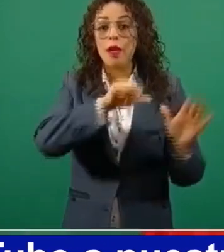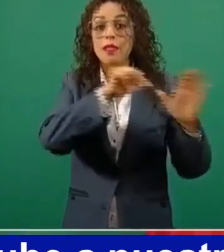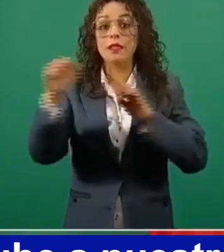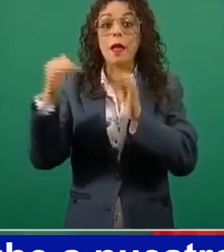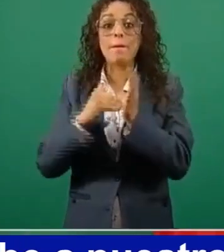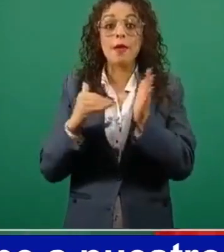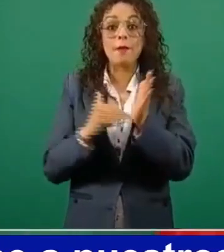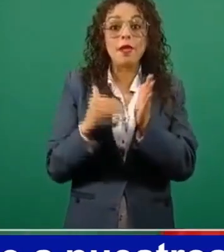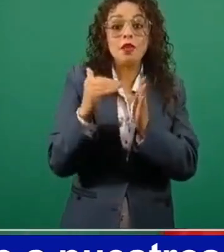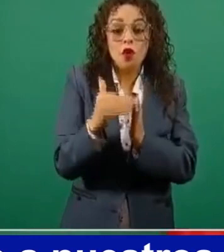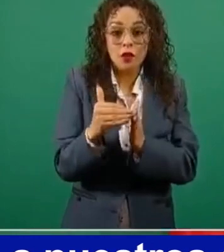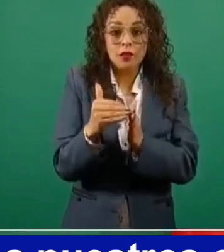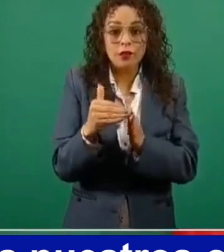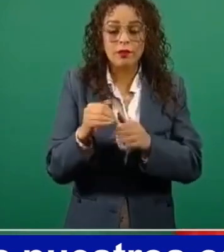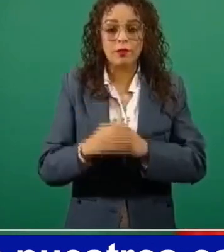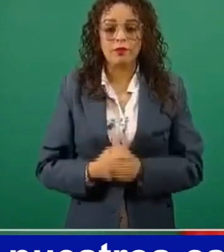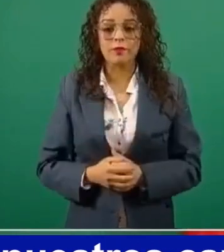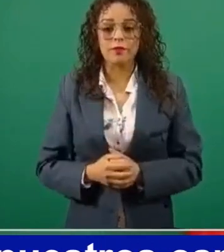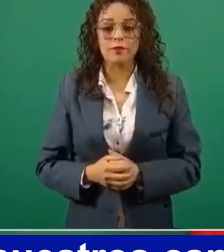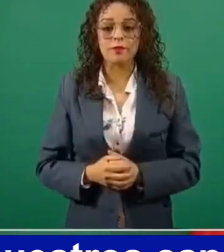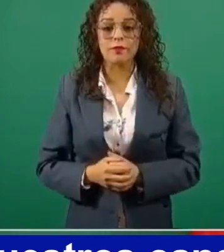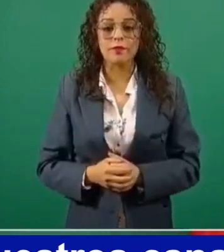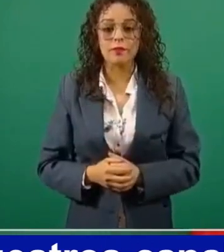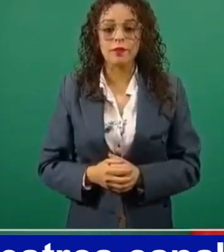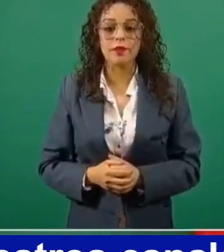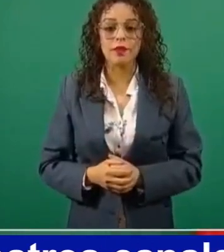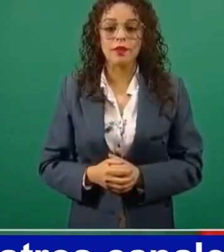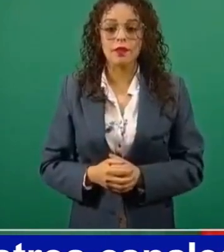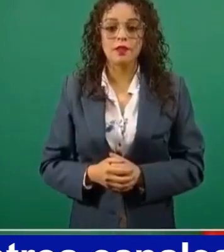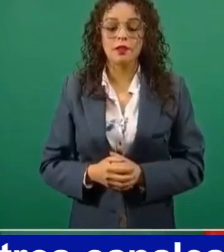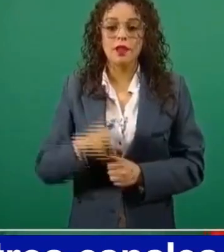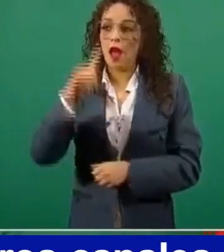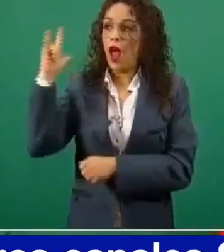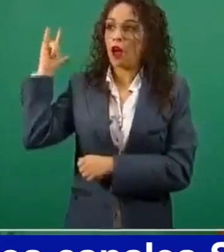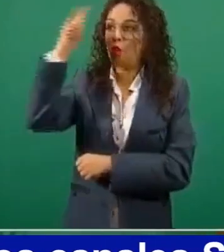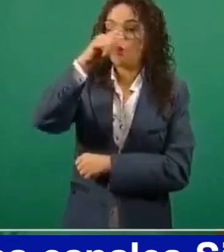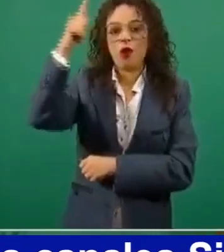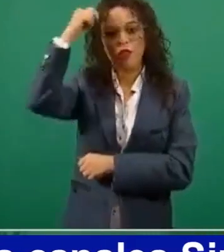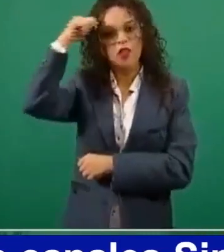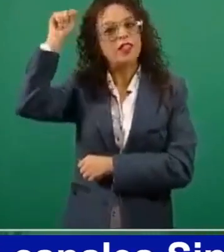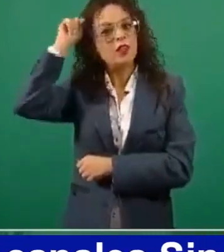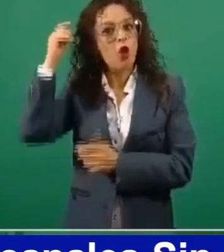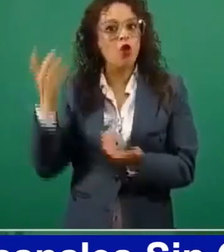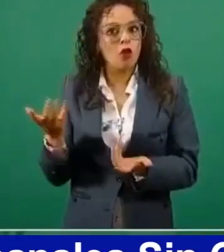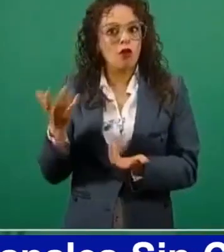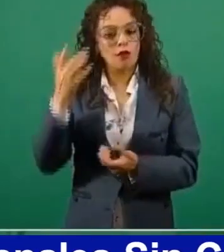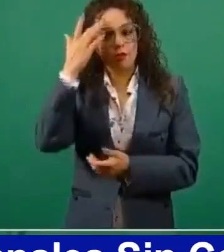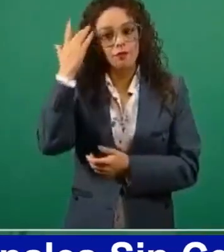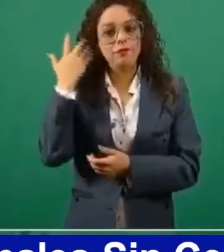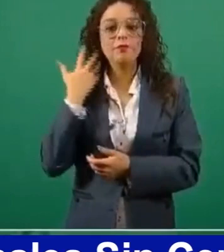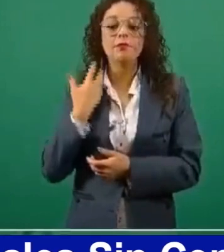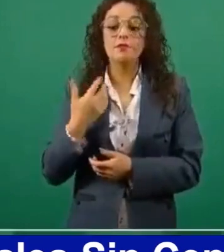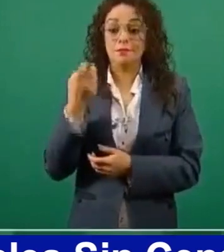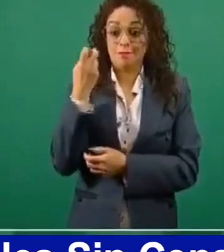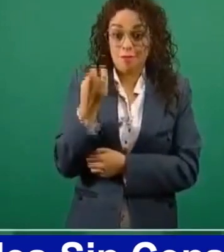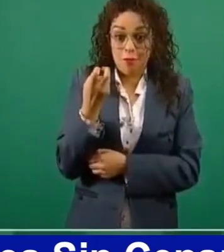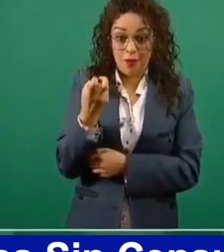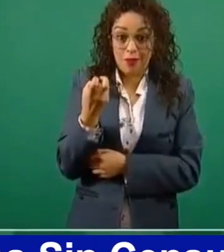el aeropuerto de Texcoco. Entonces, aún así